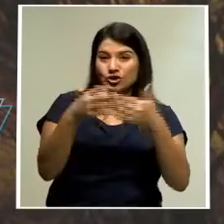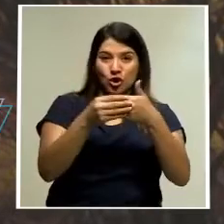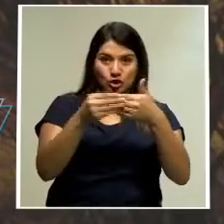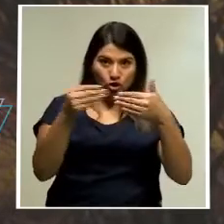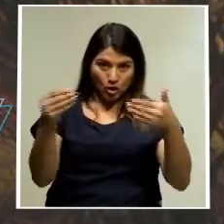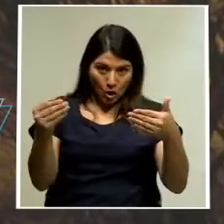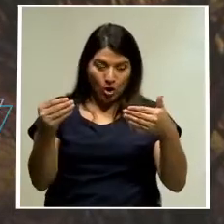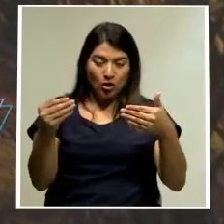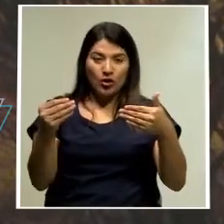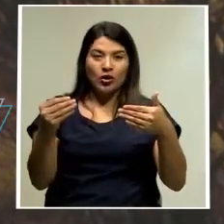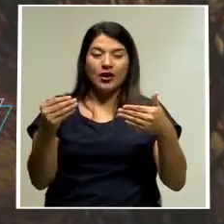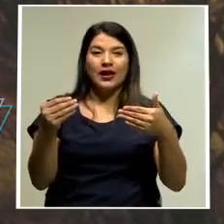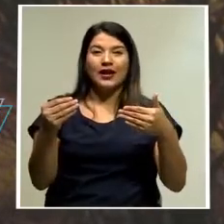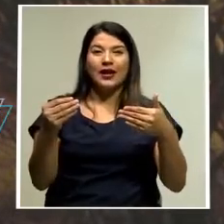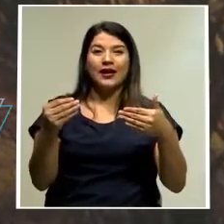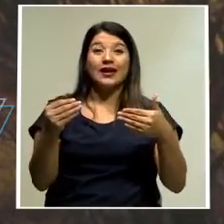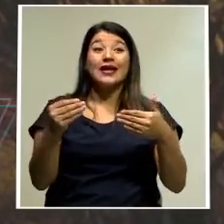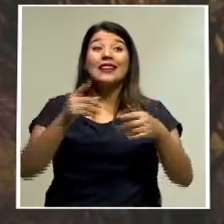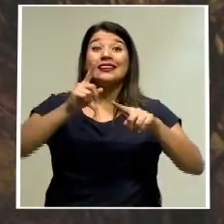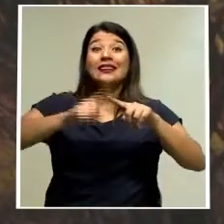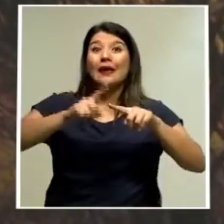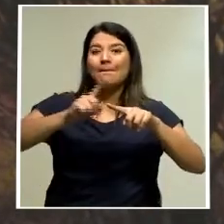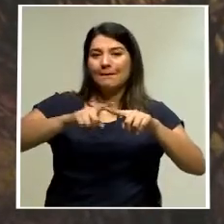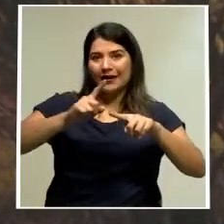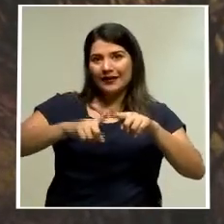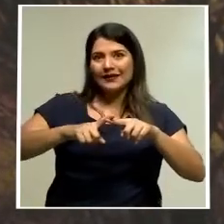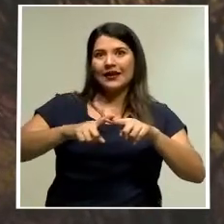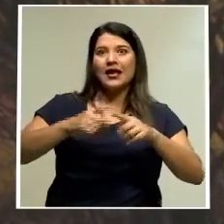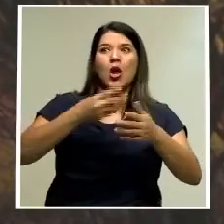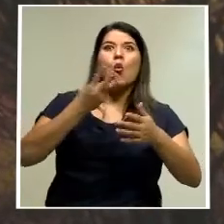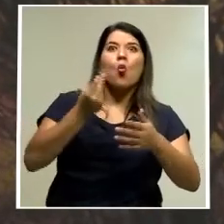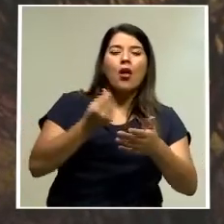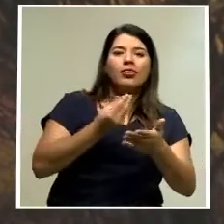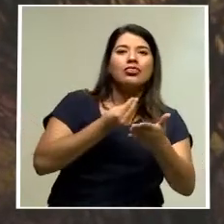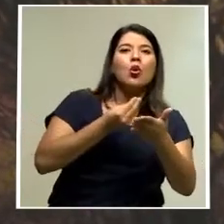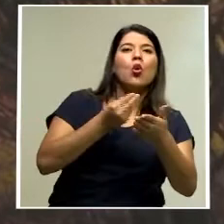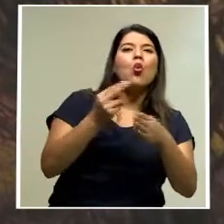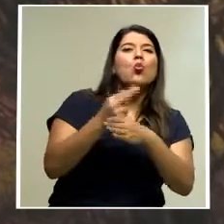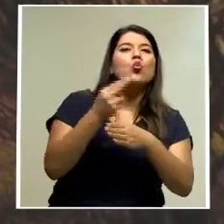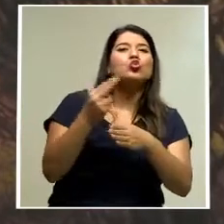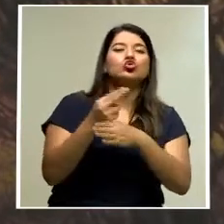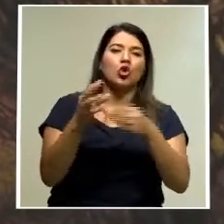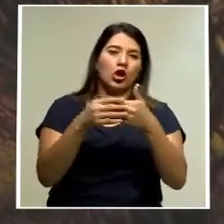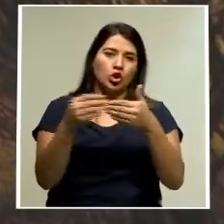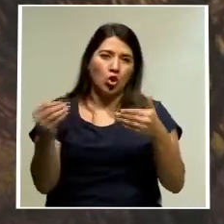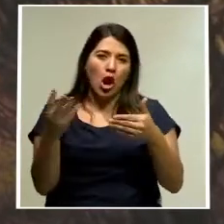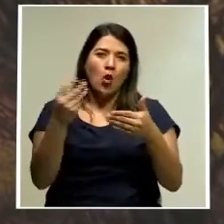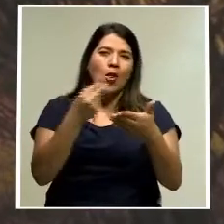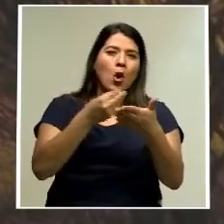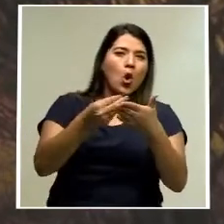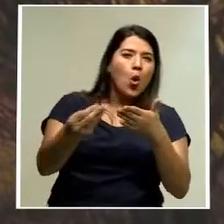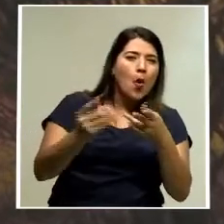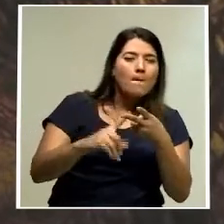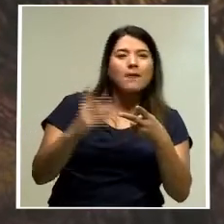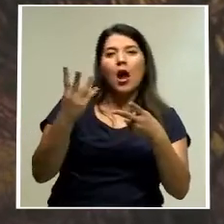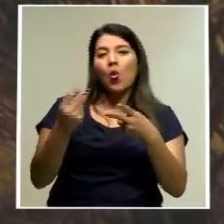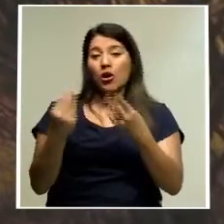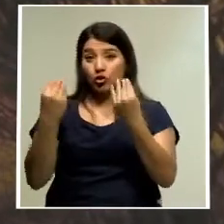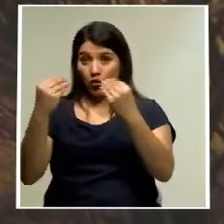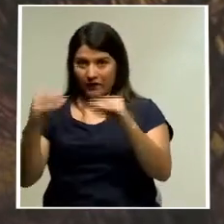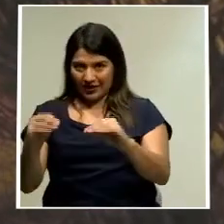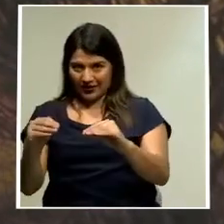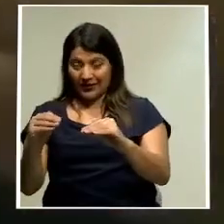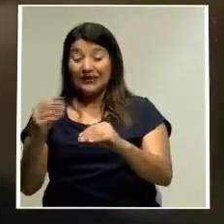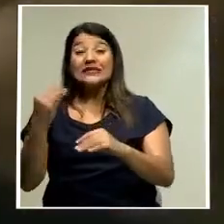o el tipo de cambio se determina según oferta y demanda. Cuando nosotros en el país, a nivel nacional, tenemos más